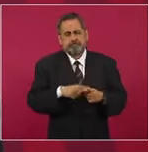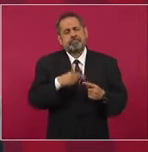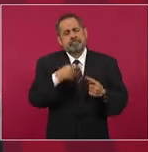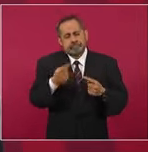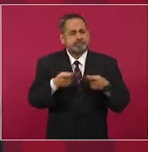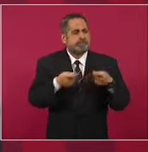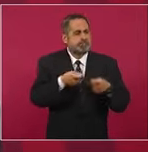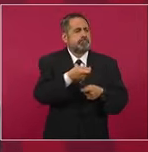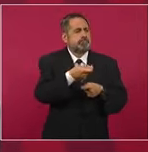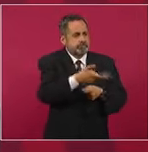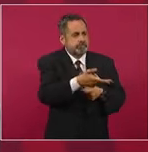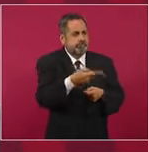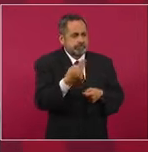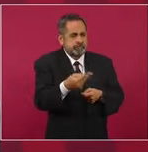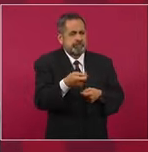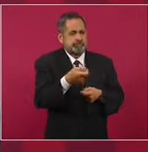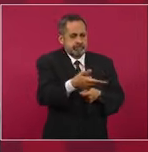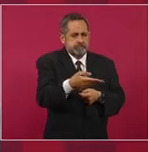vamos a ir